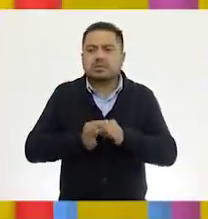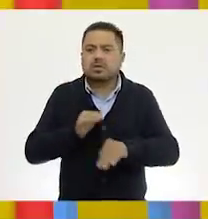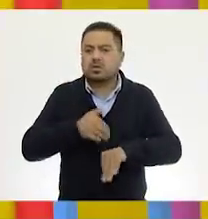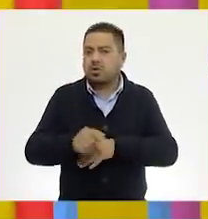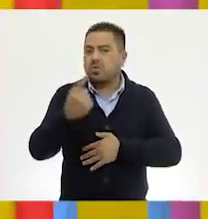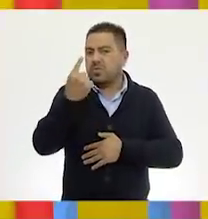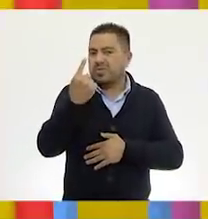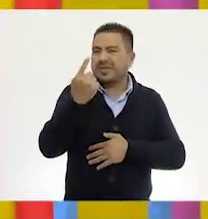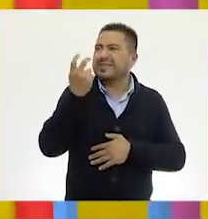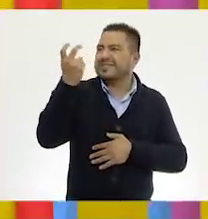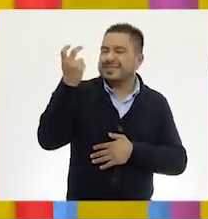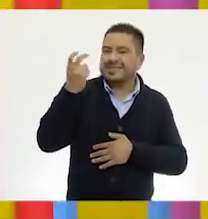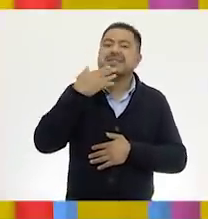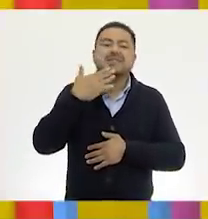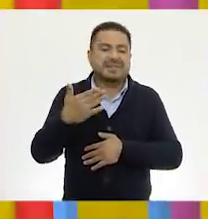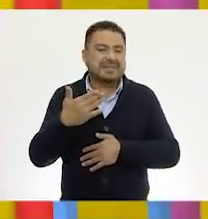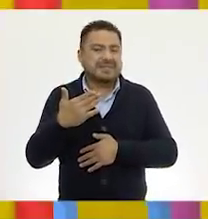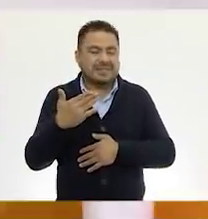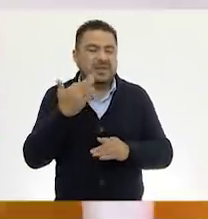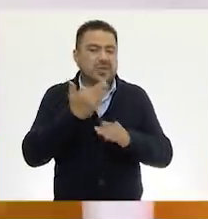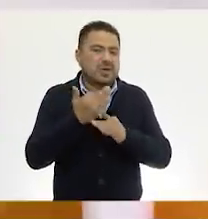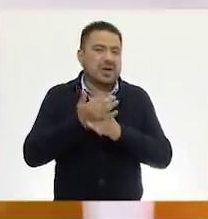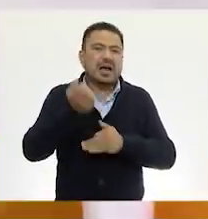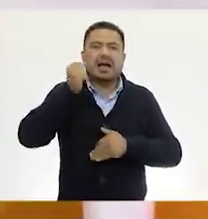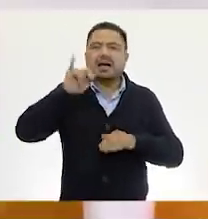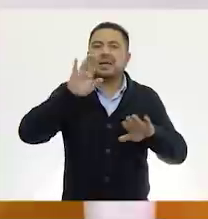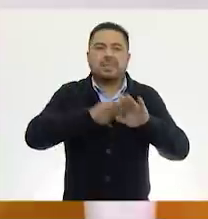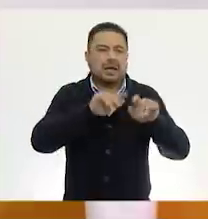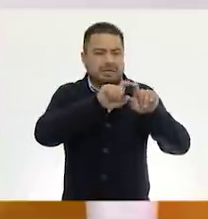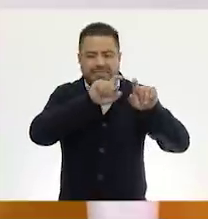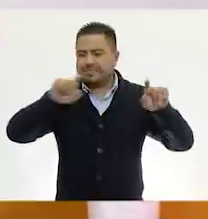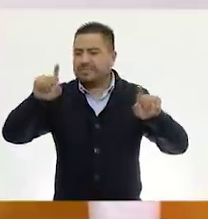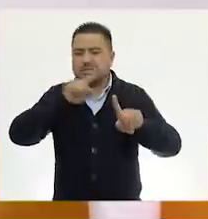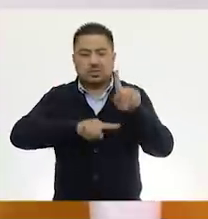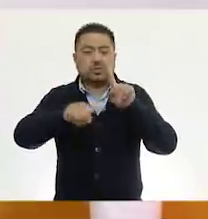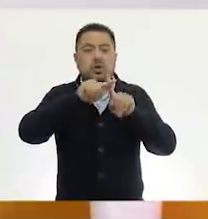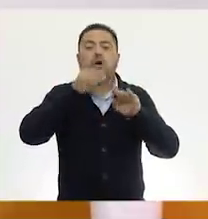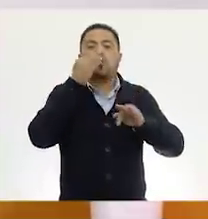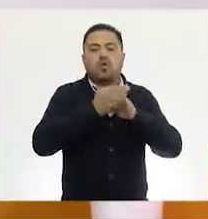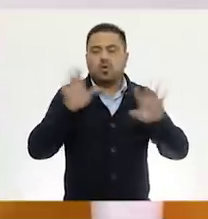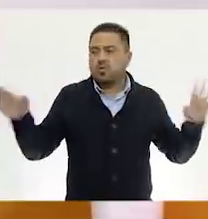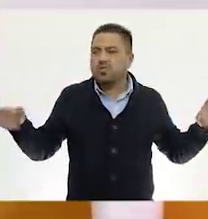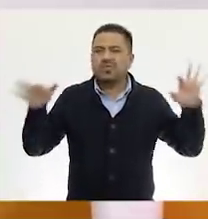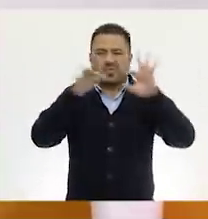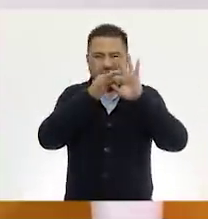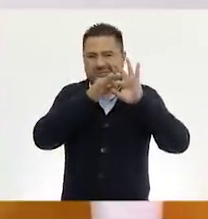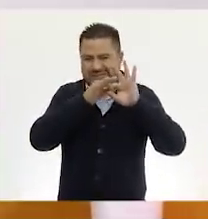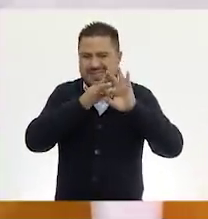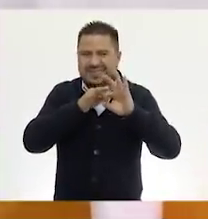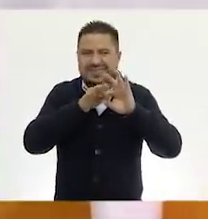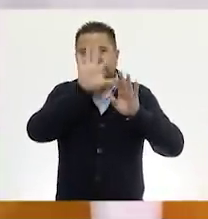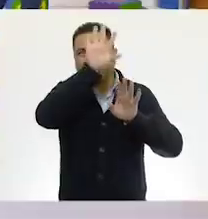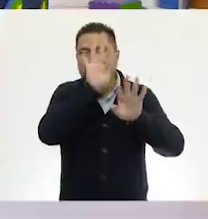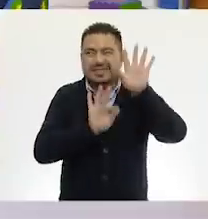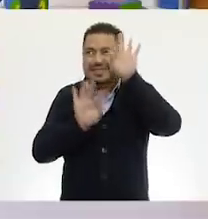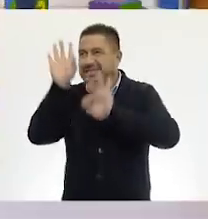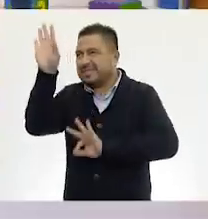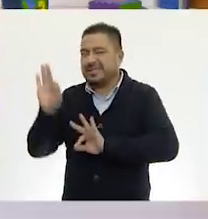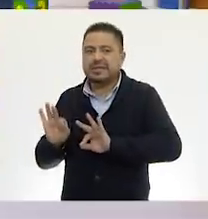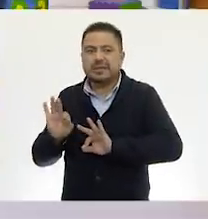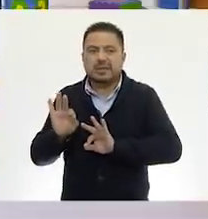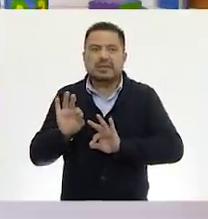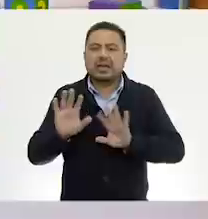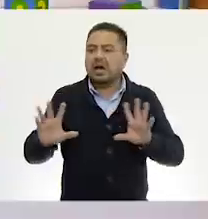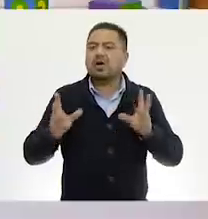número uno, ahí está. Ya lo tenemos como tal amplio con los signos de suma y ahora vamos a unirlo. Vamos a unirlo todo. Vamos a unir todo esto